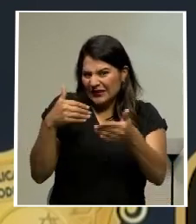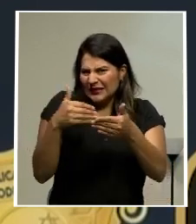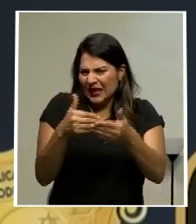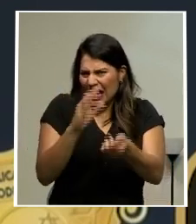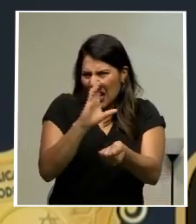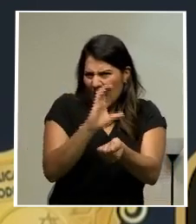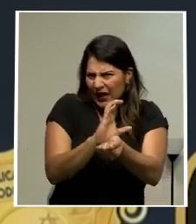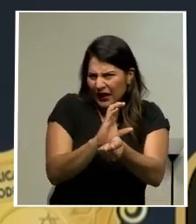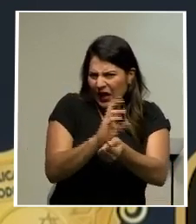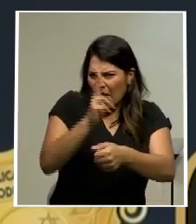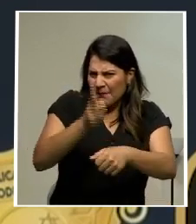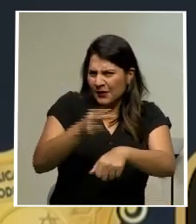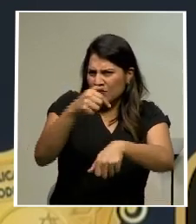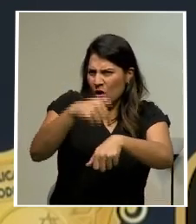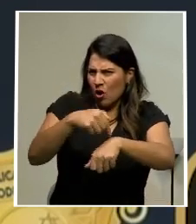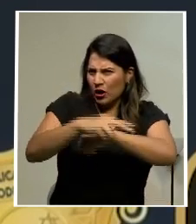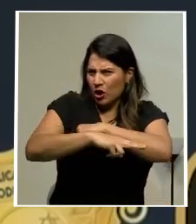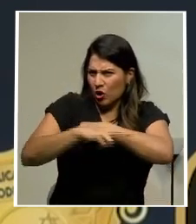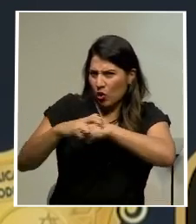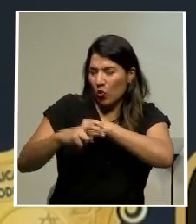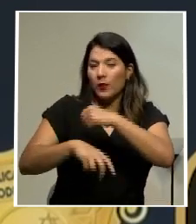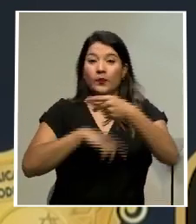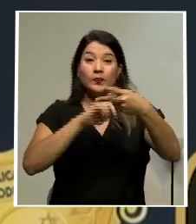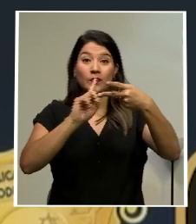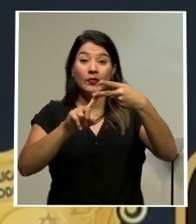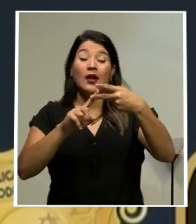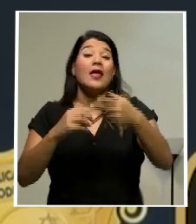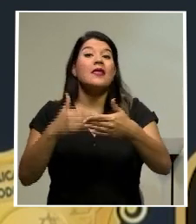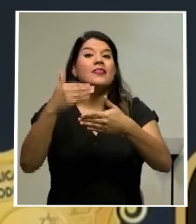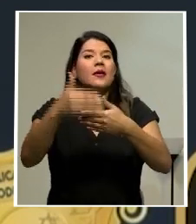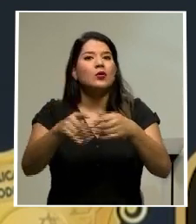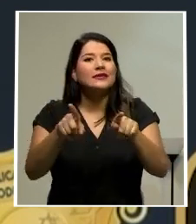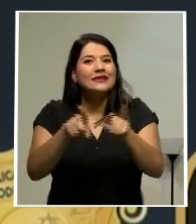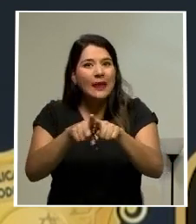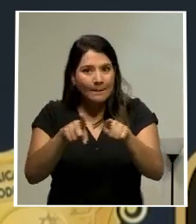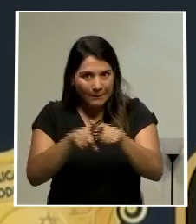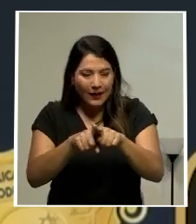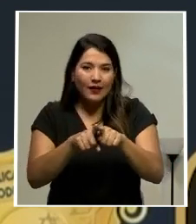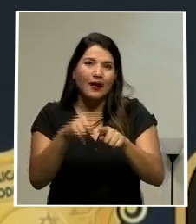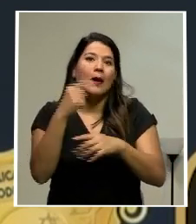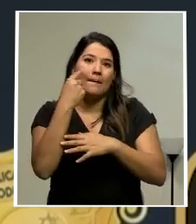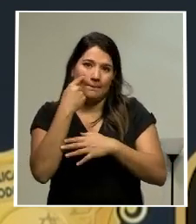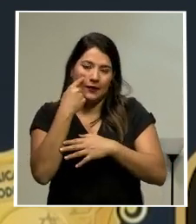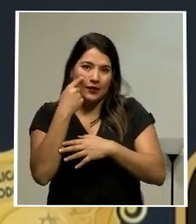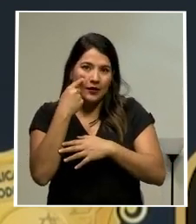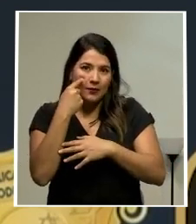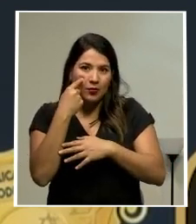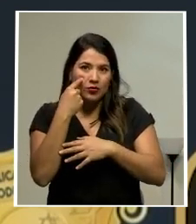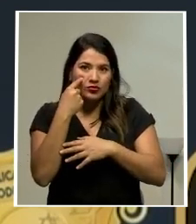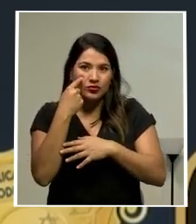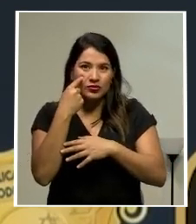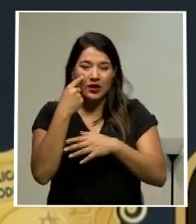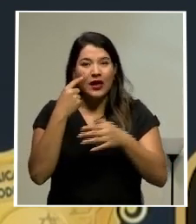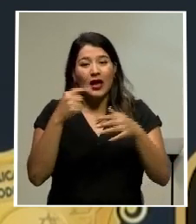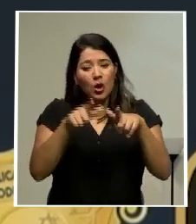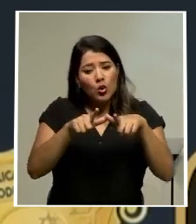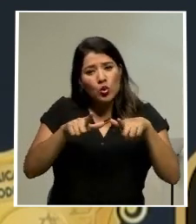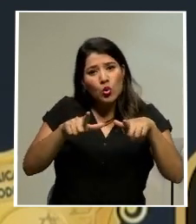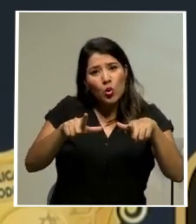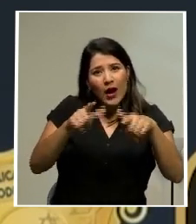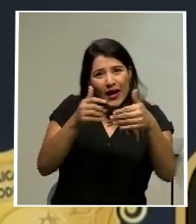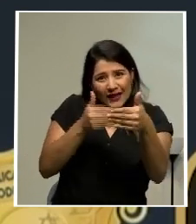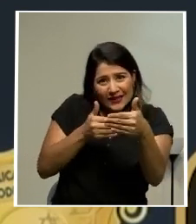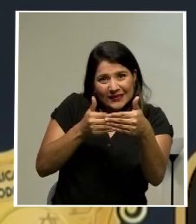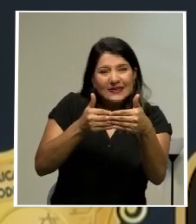la sustracción. Y adicionalmente, localizamos huellas suyas en un recinto cercano al